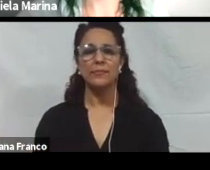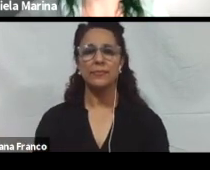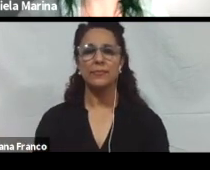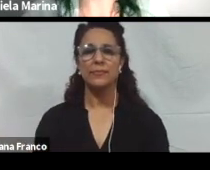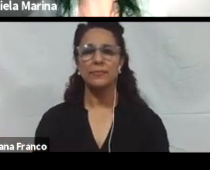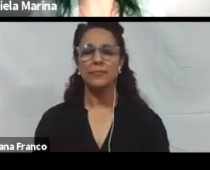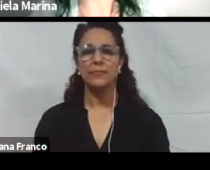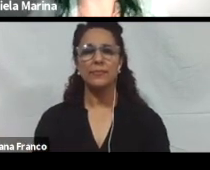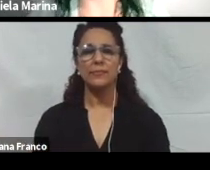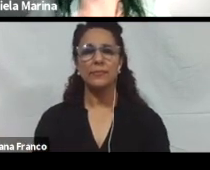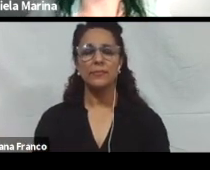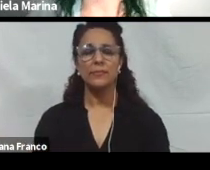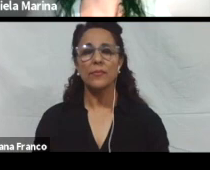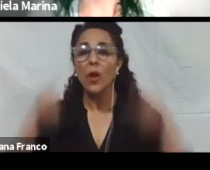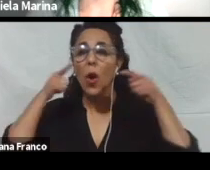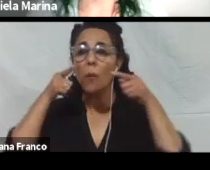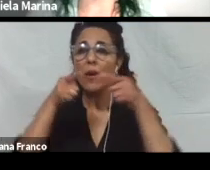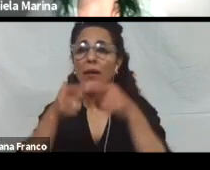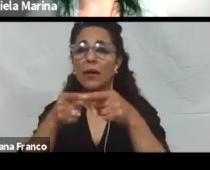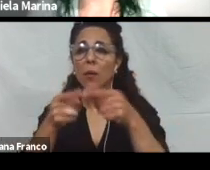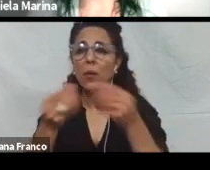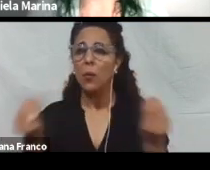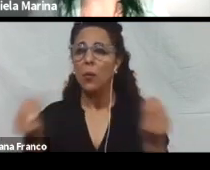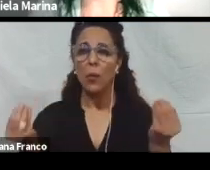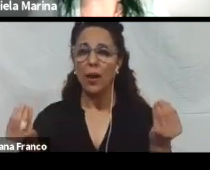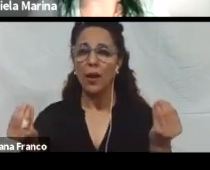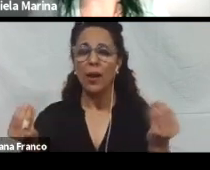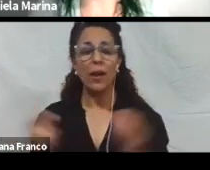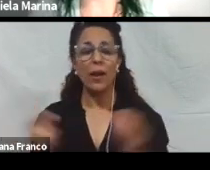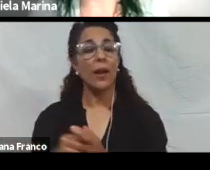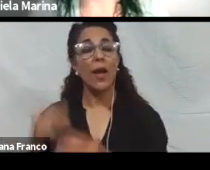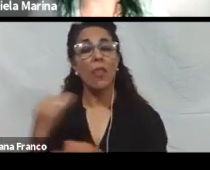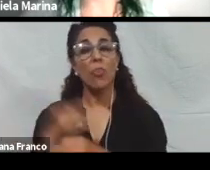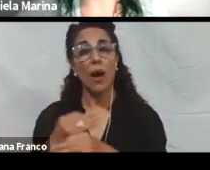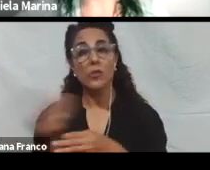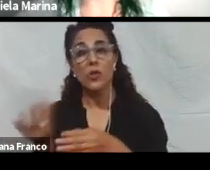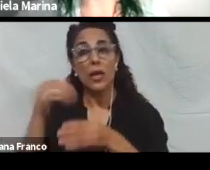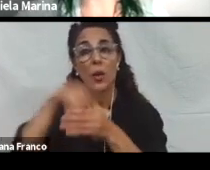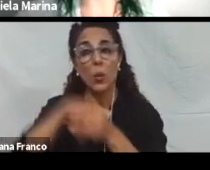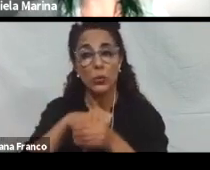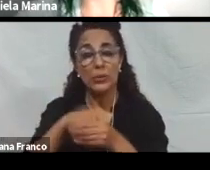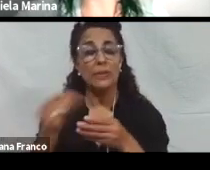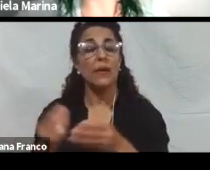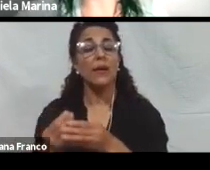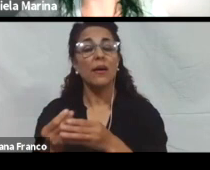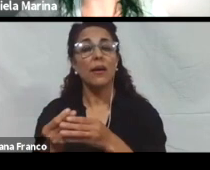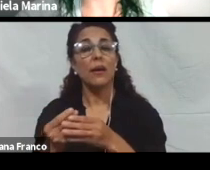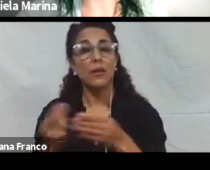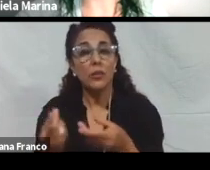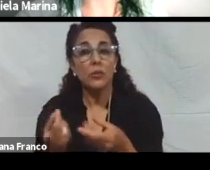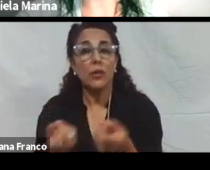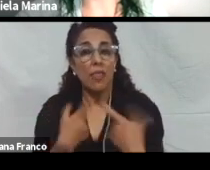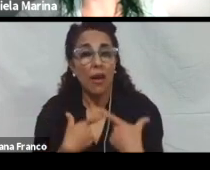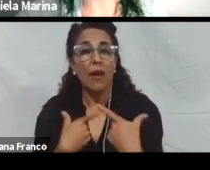Bueno, ¿y cuál es su objetivo? La educación inclusiva nos permite garantizar una educación equitativa